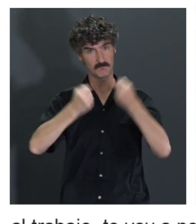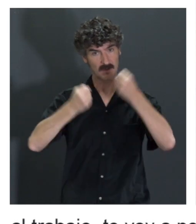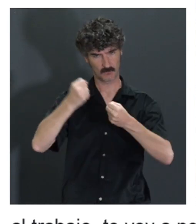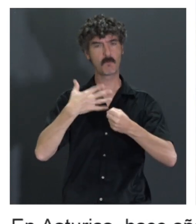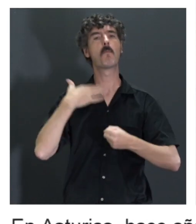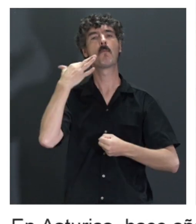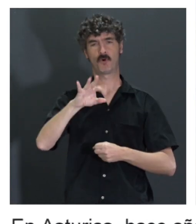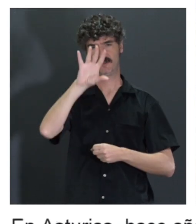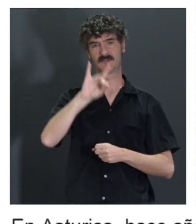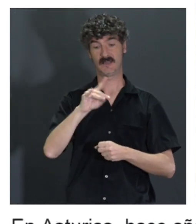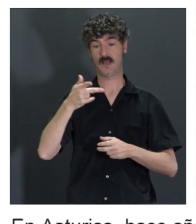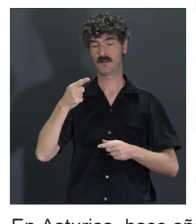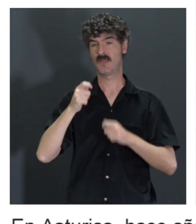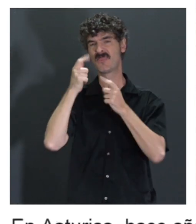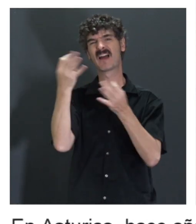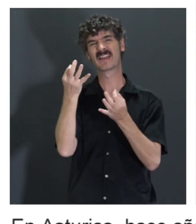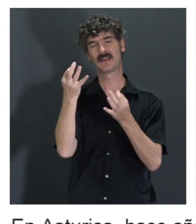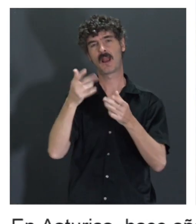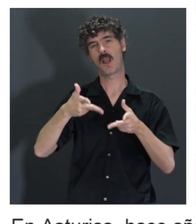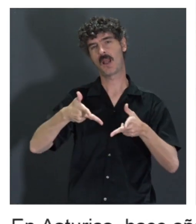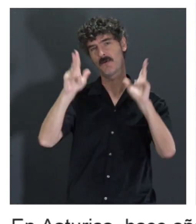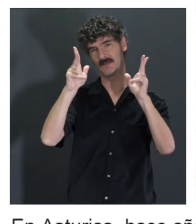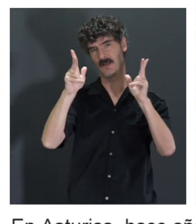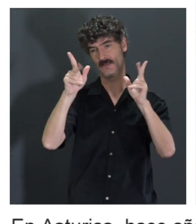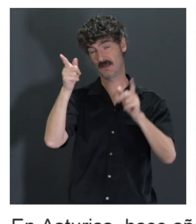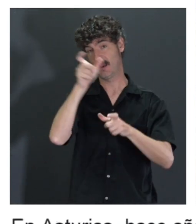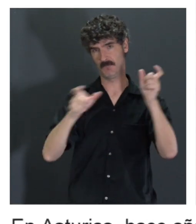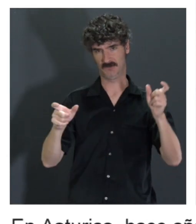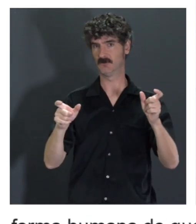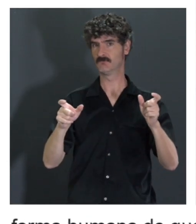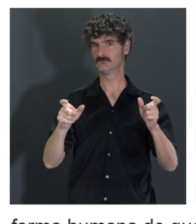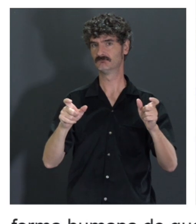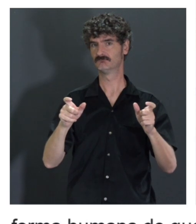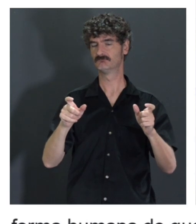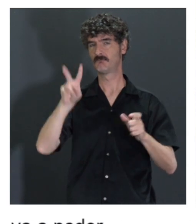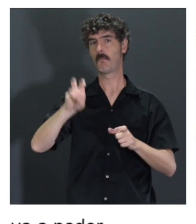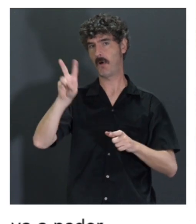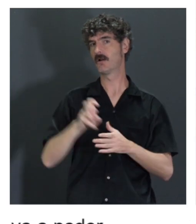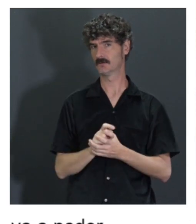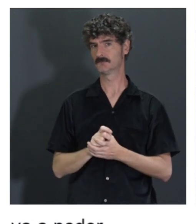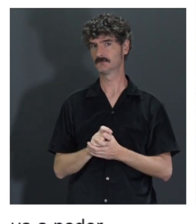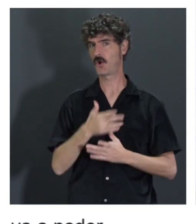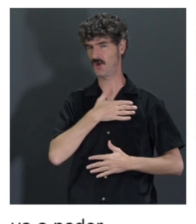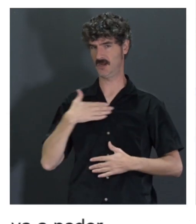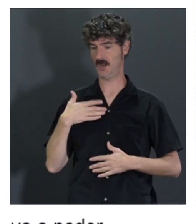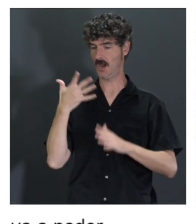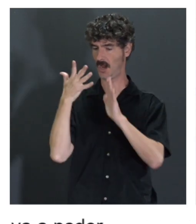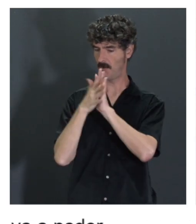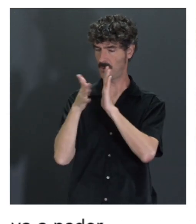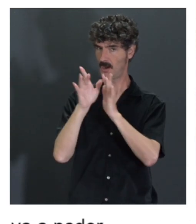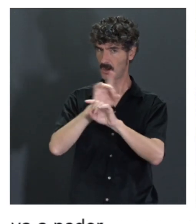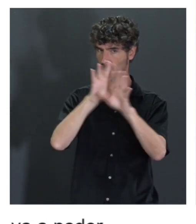Estamos, al final, dando libertad. Y eso la gente lo valora. Y eso, explicándolo y